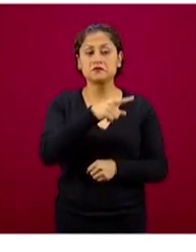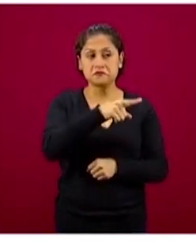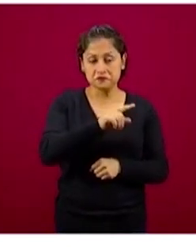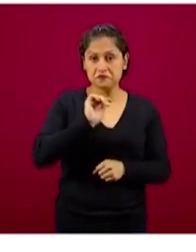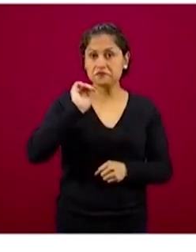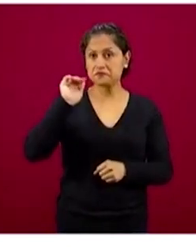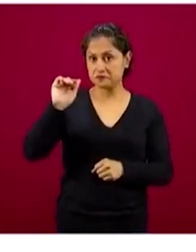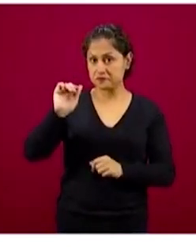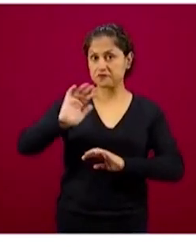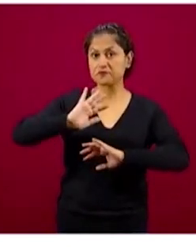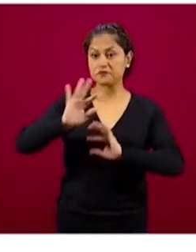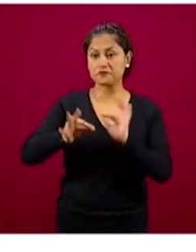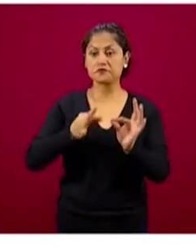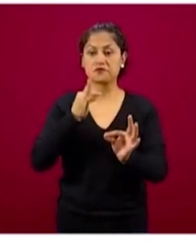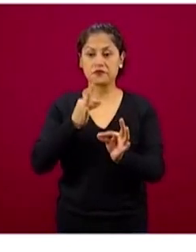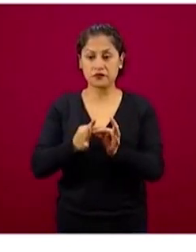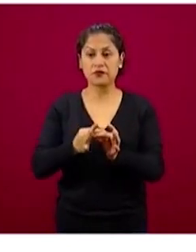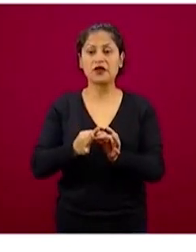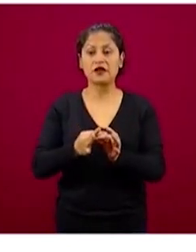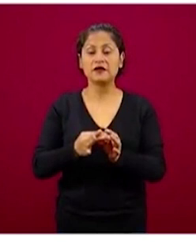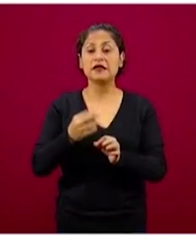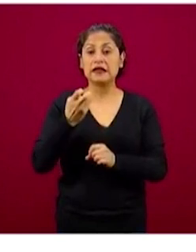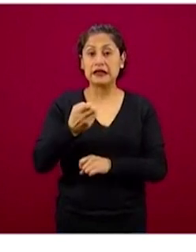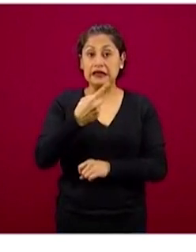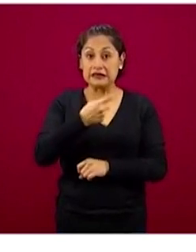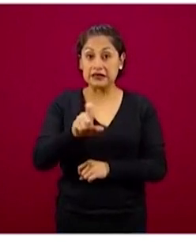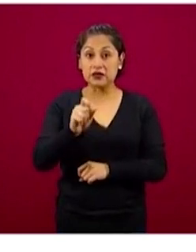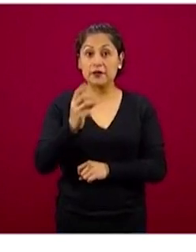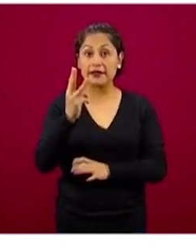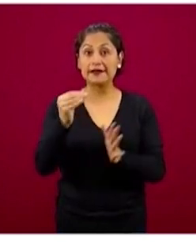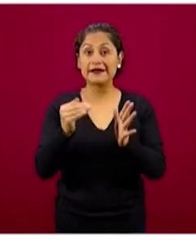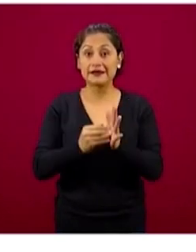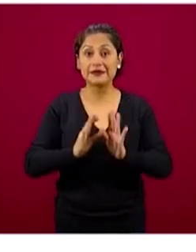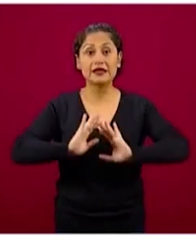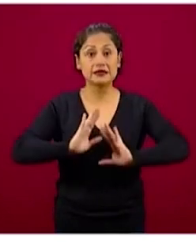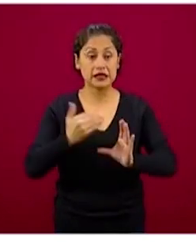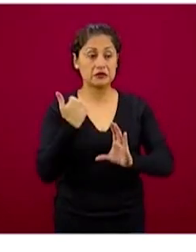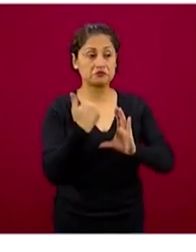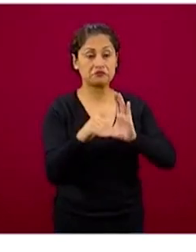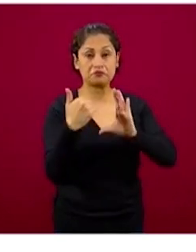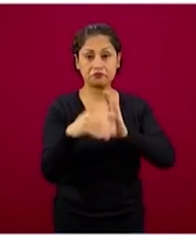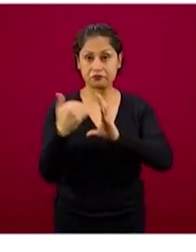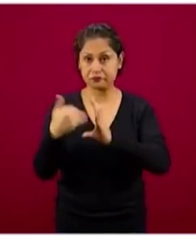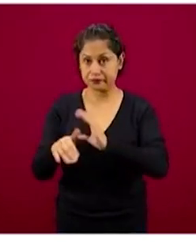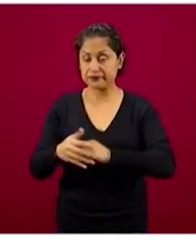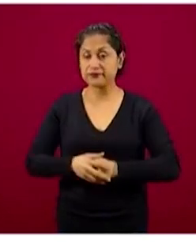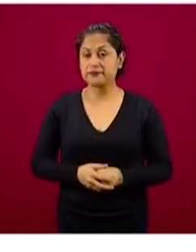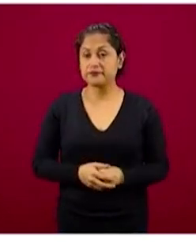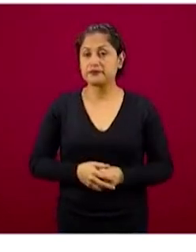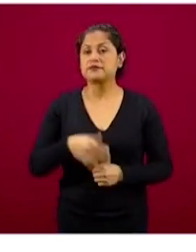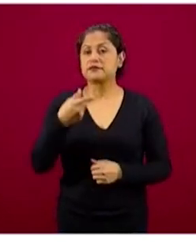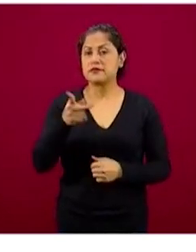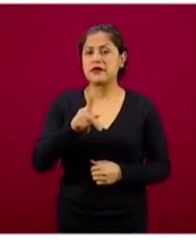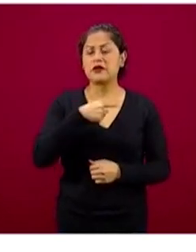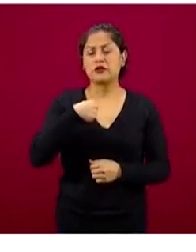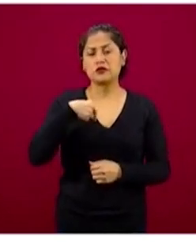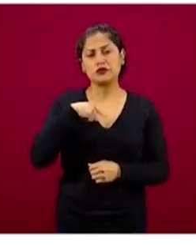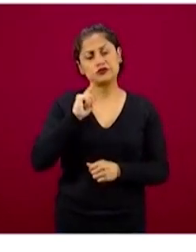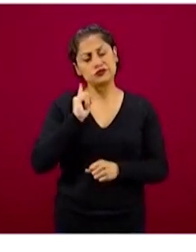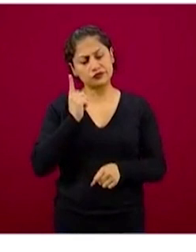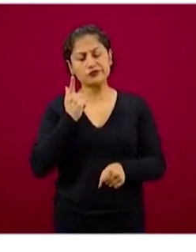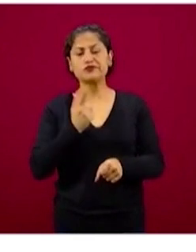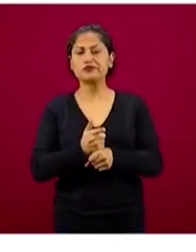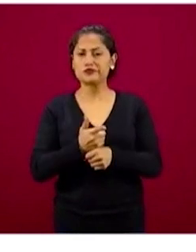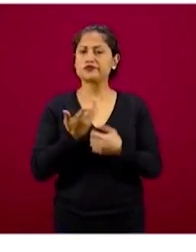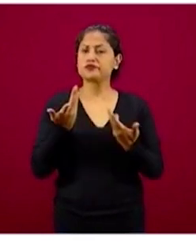y un número de 123 mil son los que ya lo han recibido. Entonces, como empezamos a ver que ya ha habido menos solicitudes,